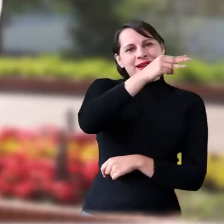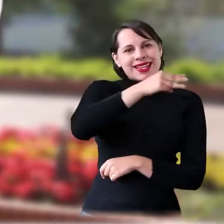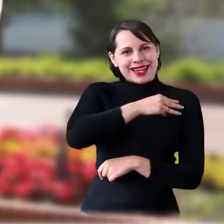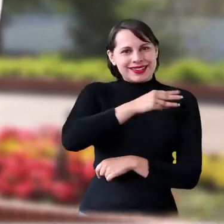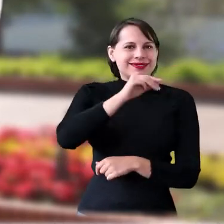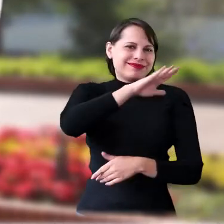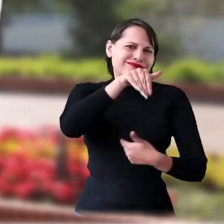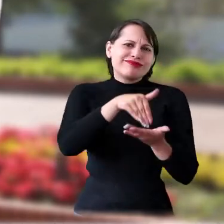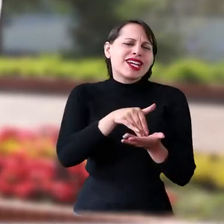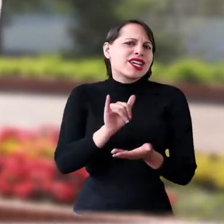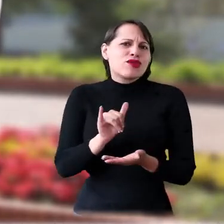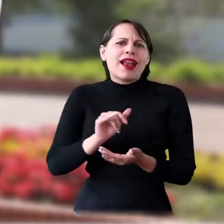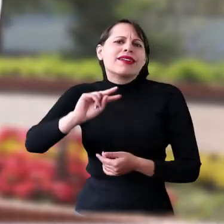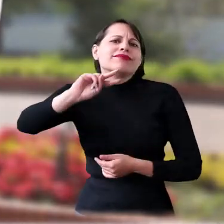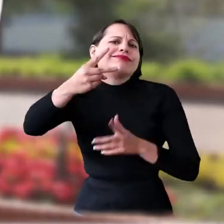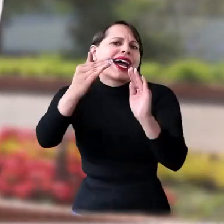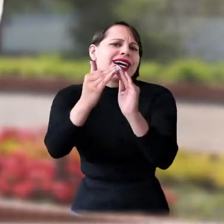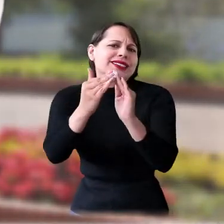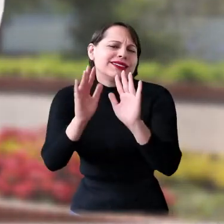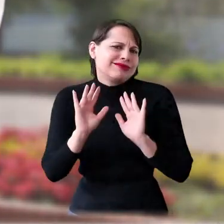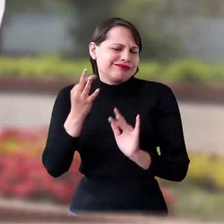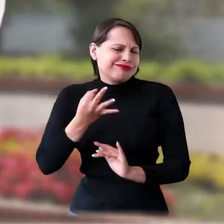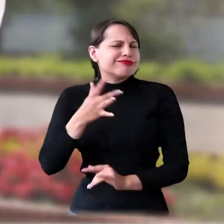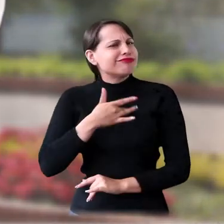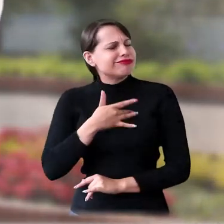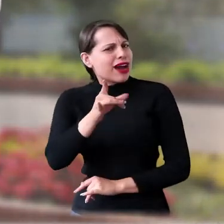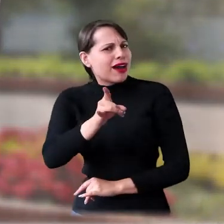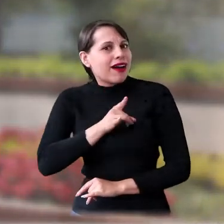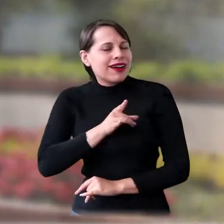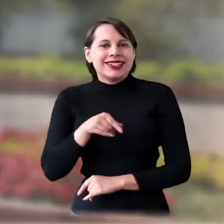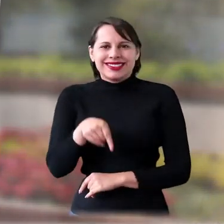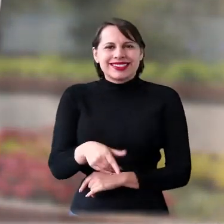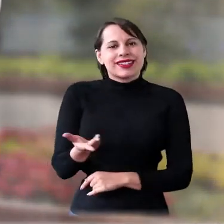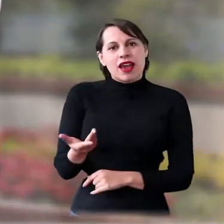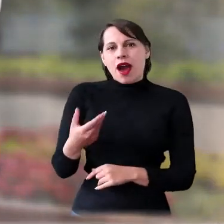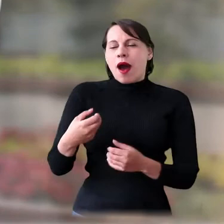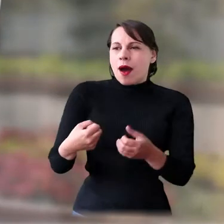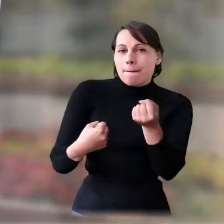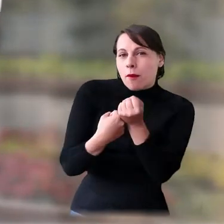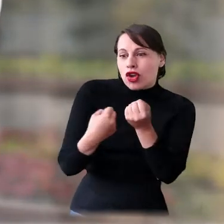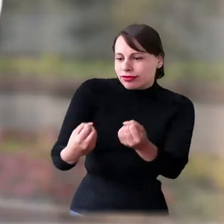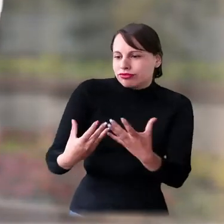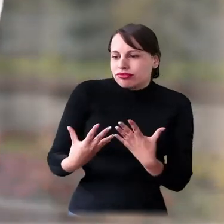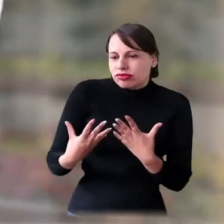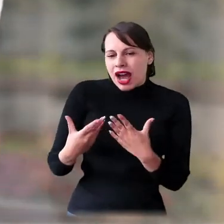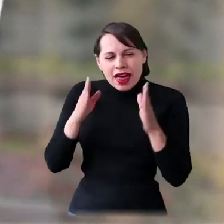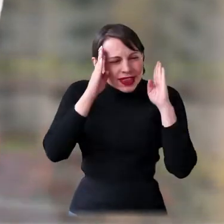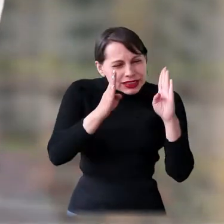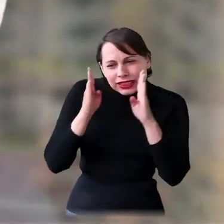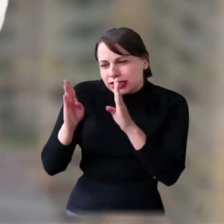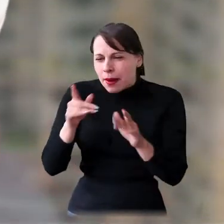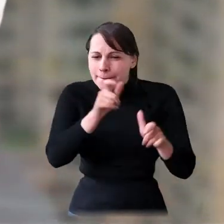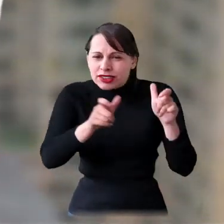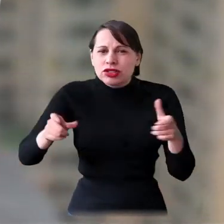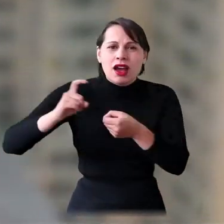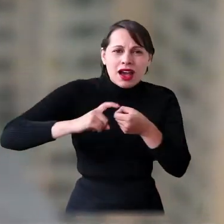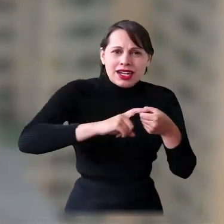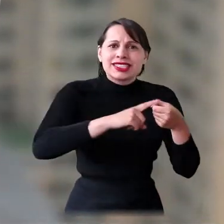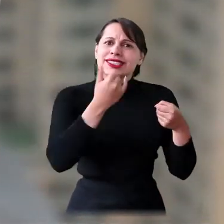siempre lo sentió como mi segunda casa. Y es un hospital que no solo nos aporta a nivel